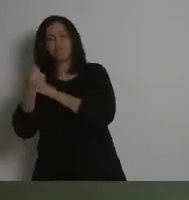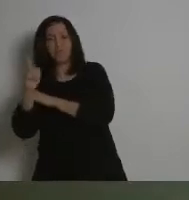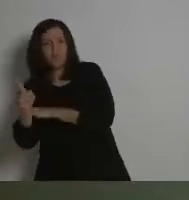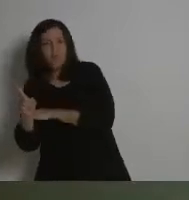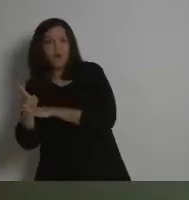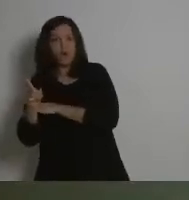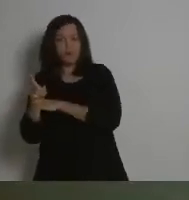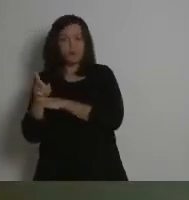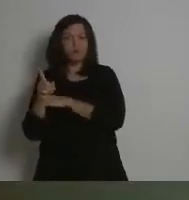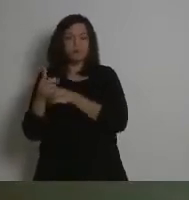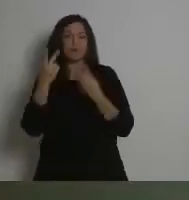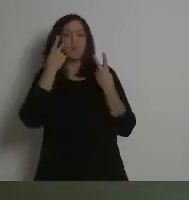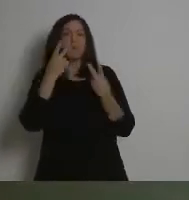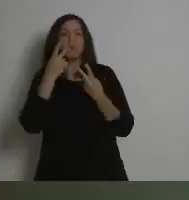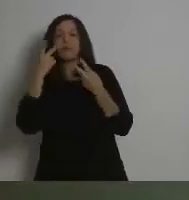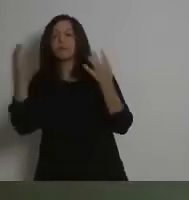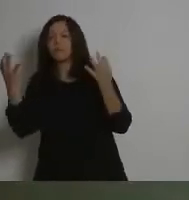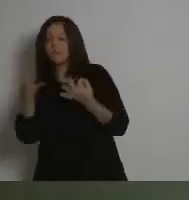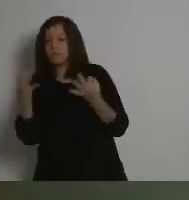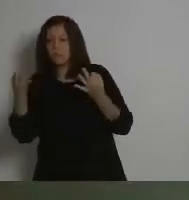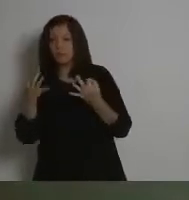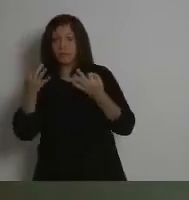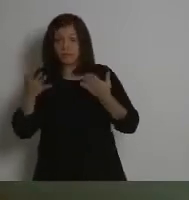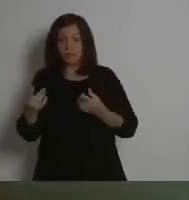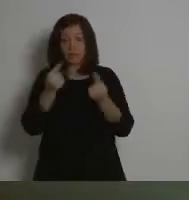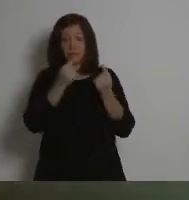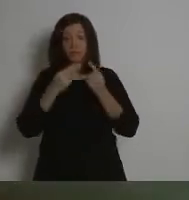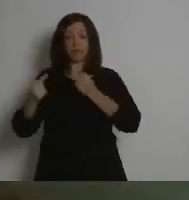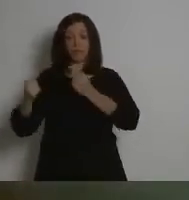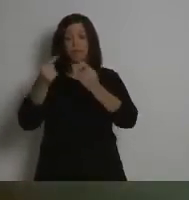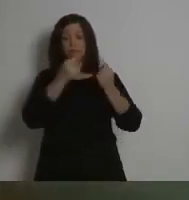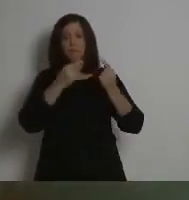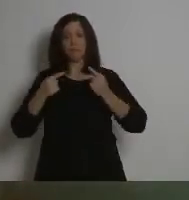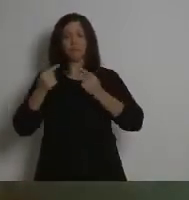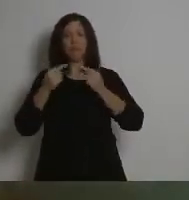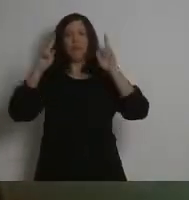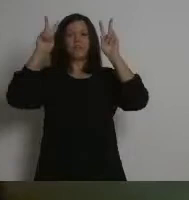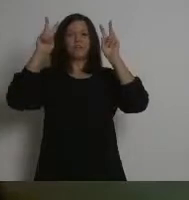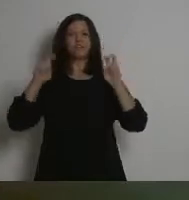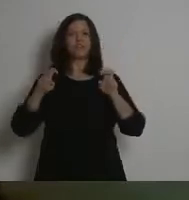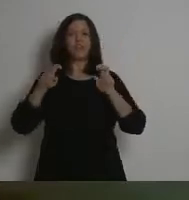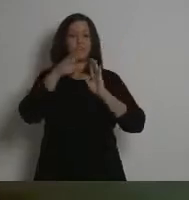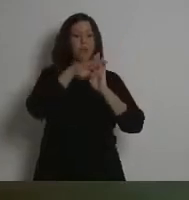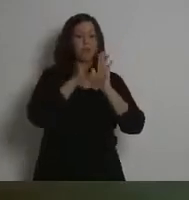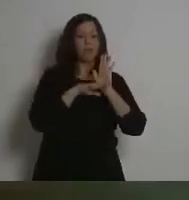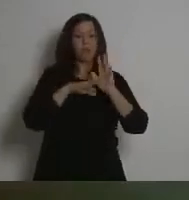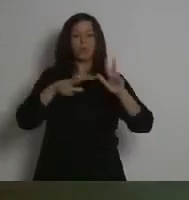Vemos que se está generando un debate de licencia social versus autorización administrativa.